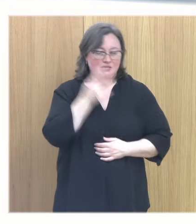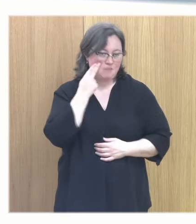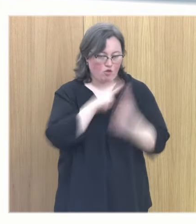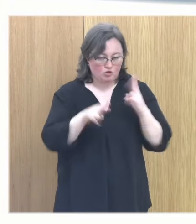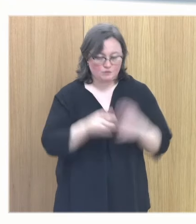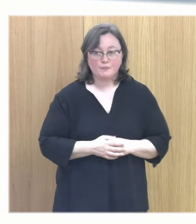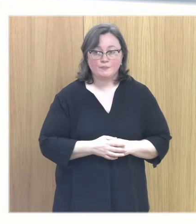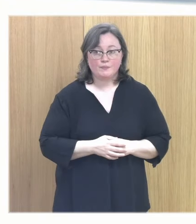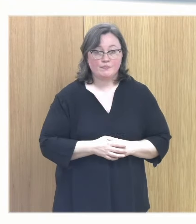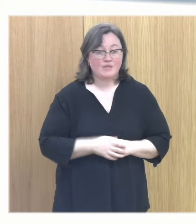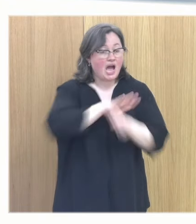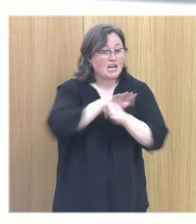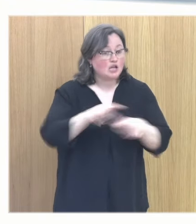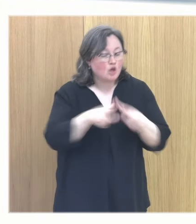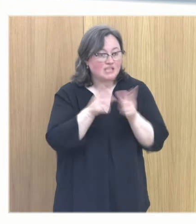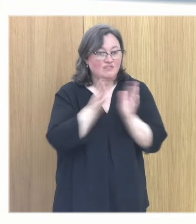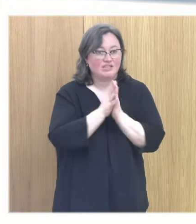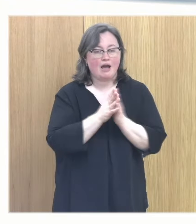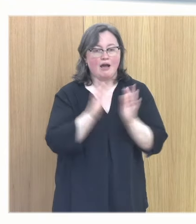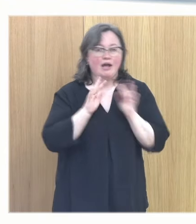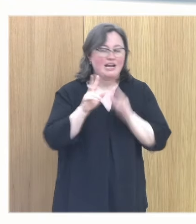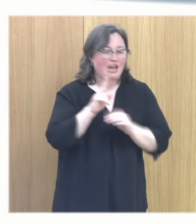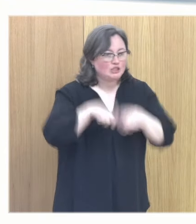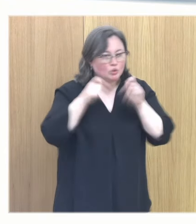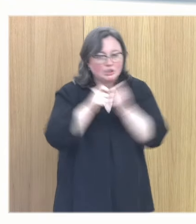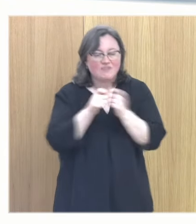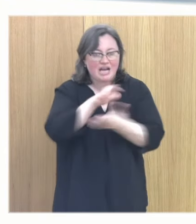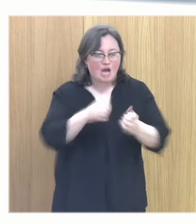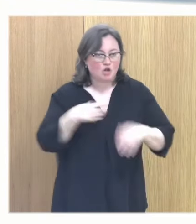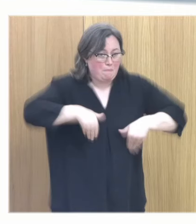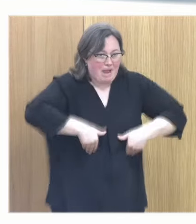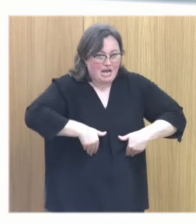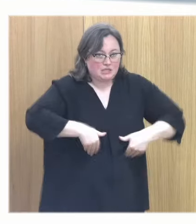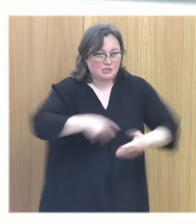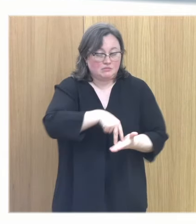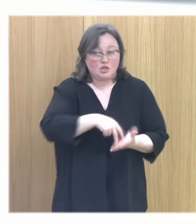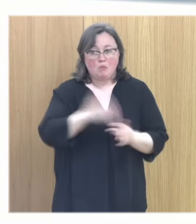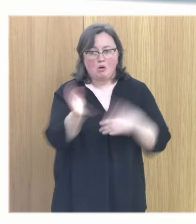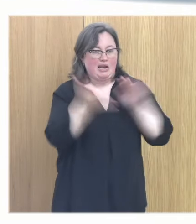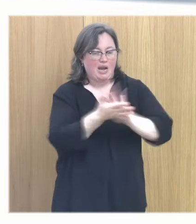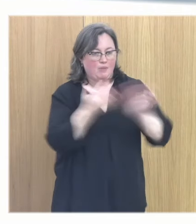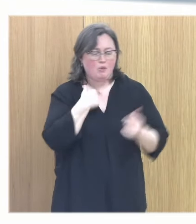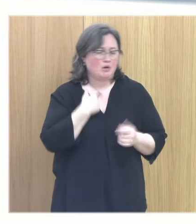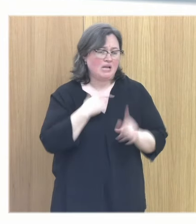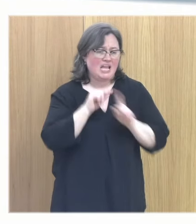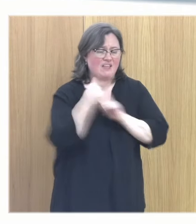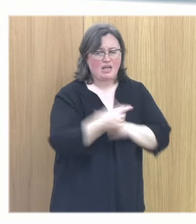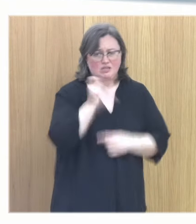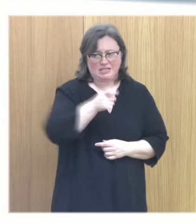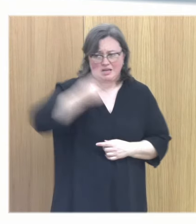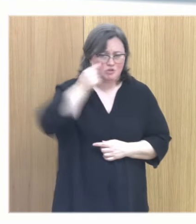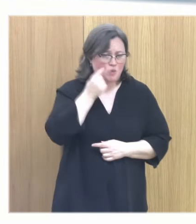en el área social las relaciones destructivas la sensación de caos o parálisis esto me lo paso más porque son indicadores mucho